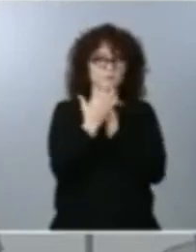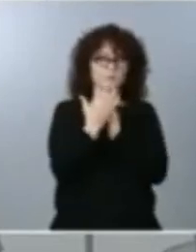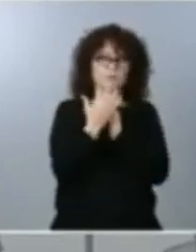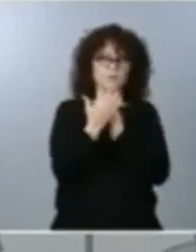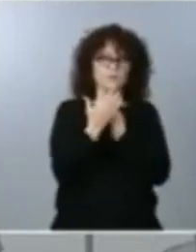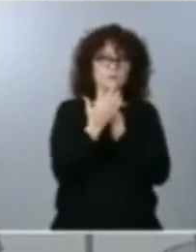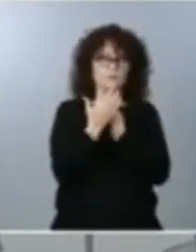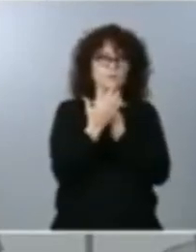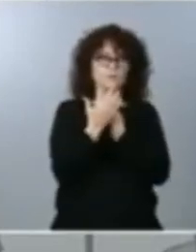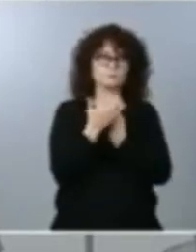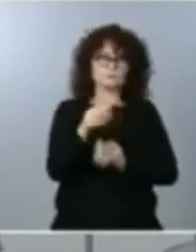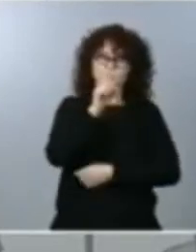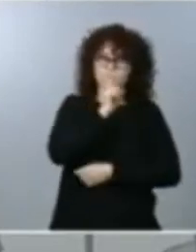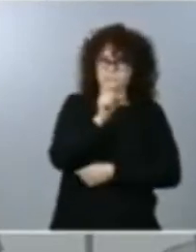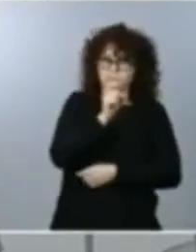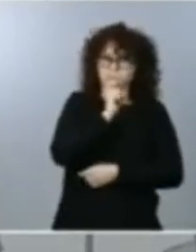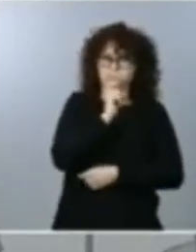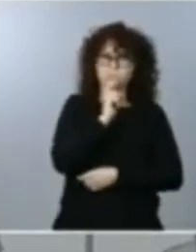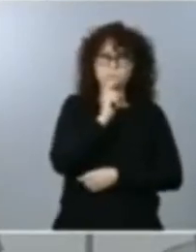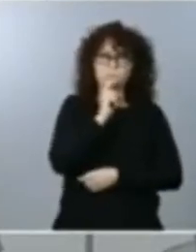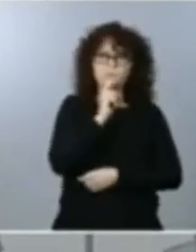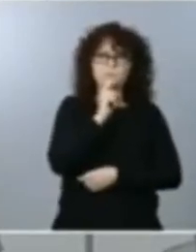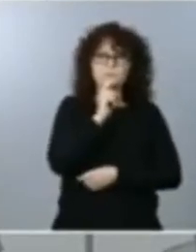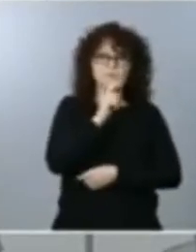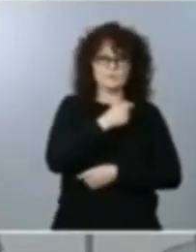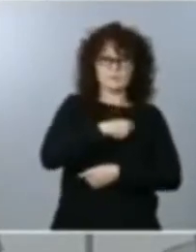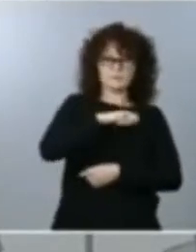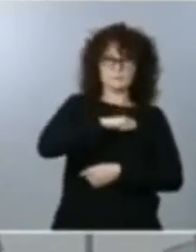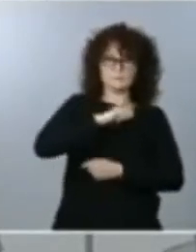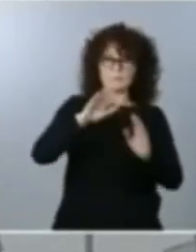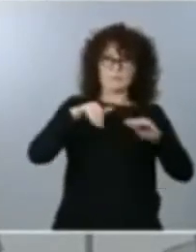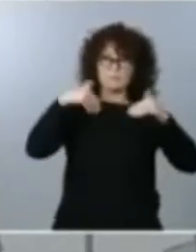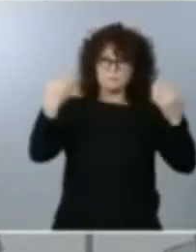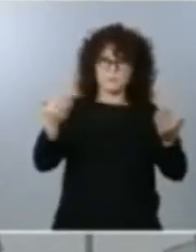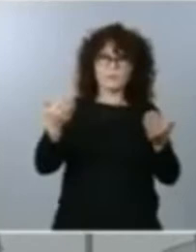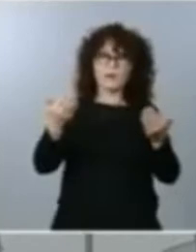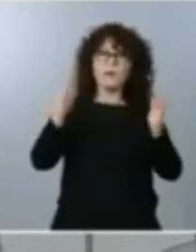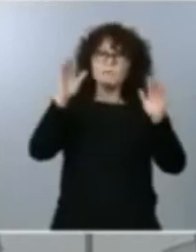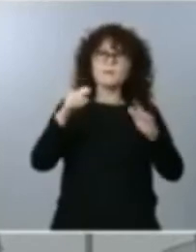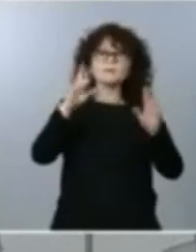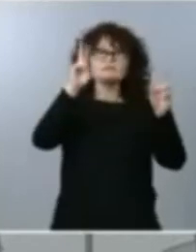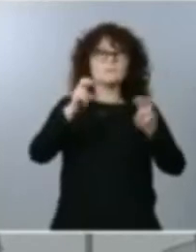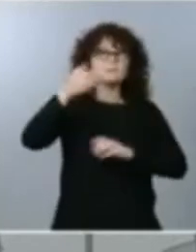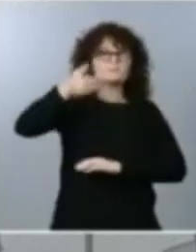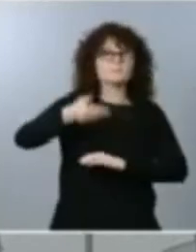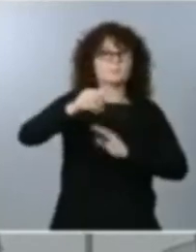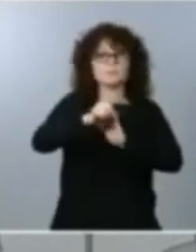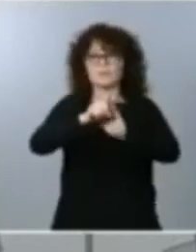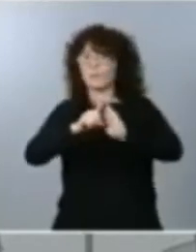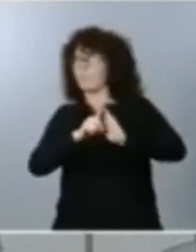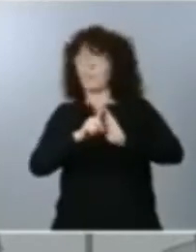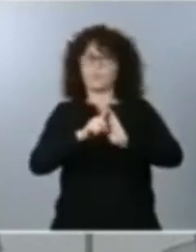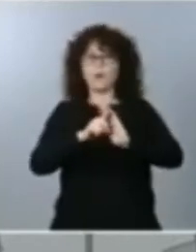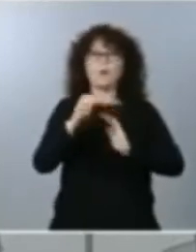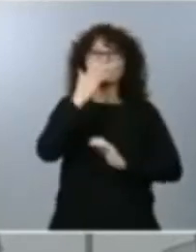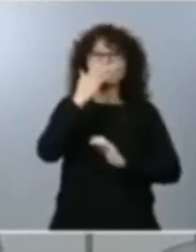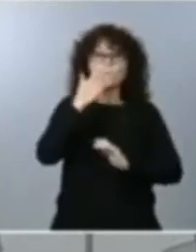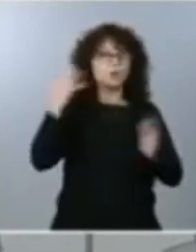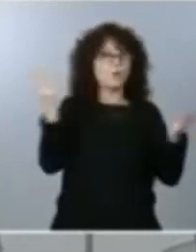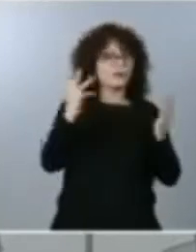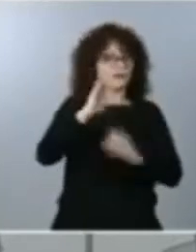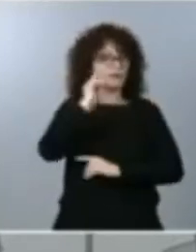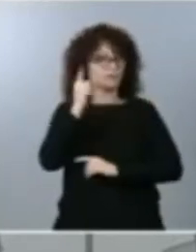internacional, hemos conseguido no retroceder en ningún aspecto importante, como es, por ejemplo, el de la emergencia climática, y hemos logrado